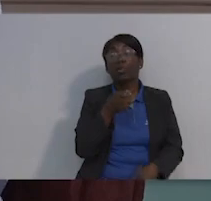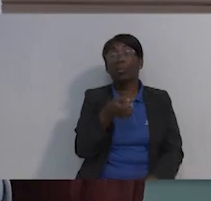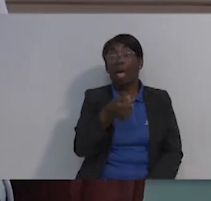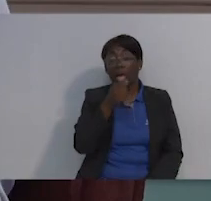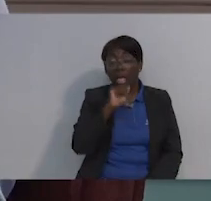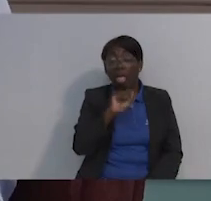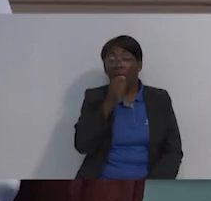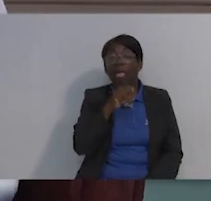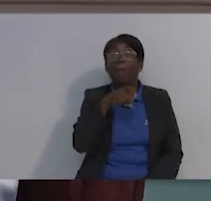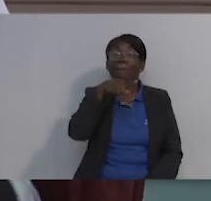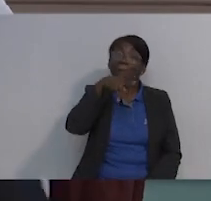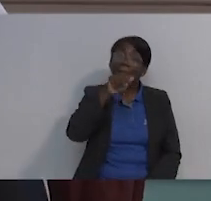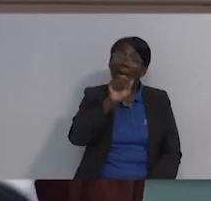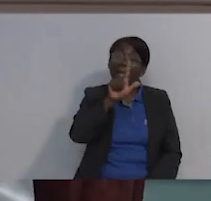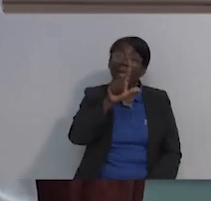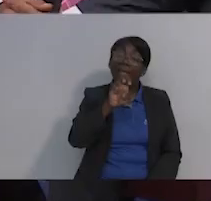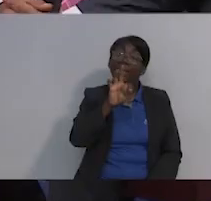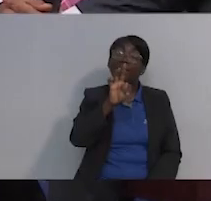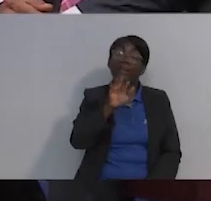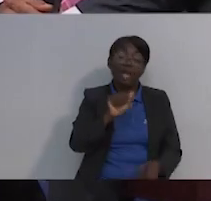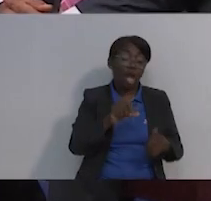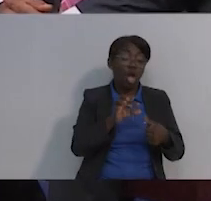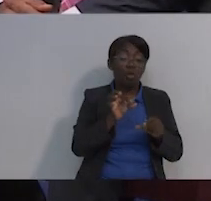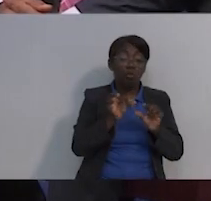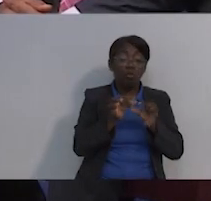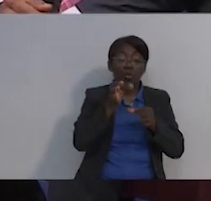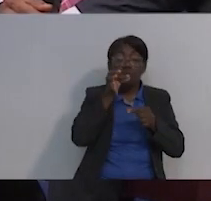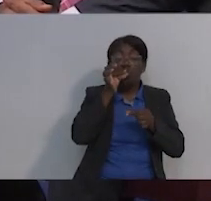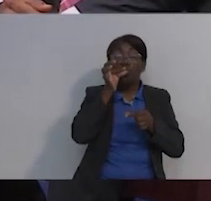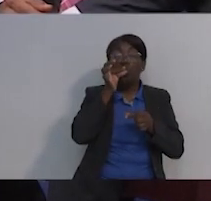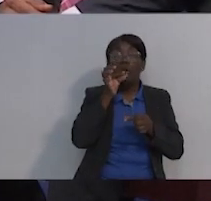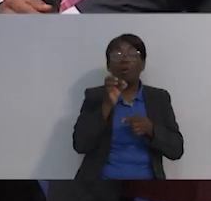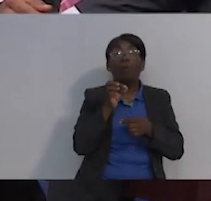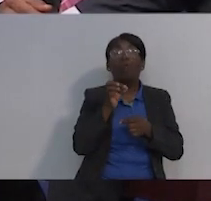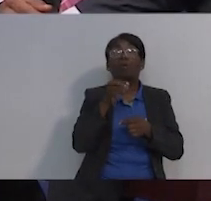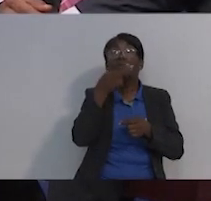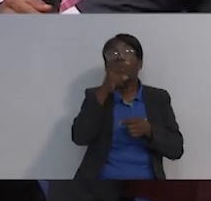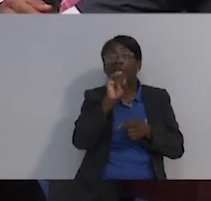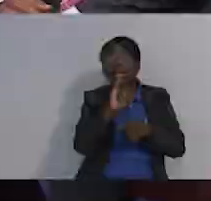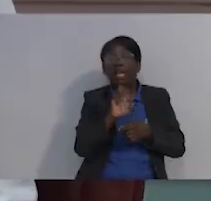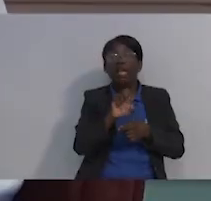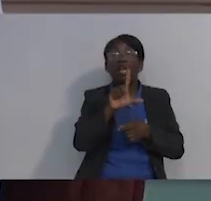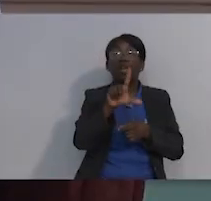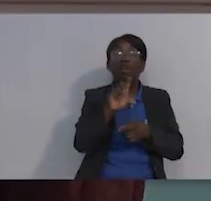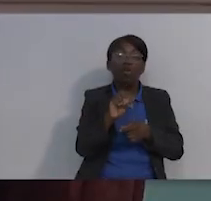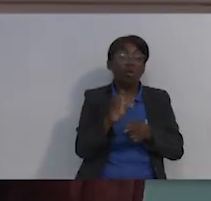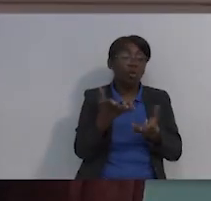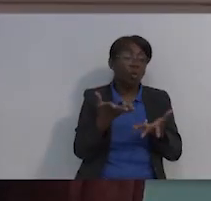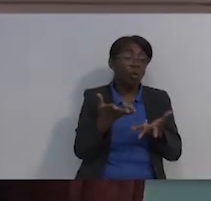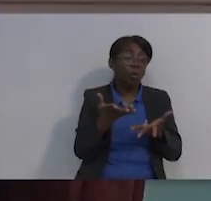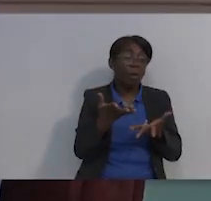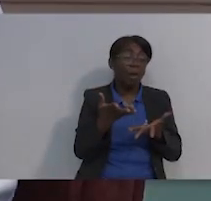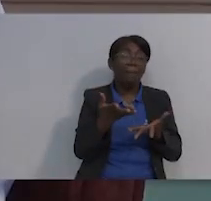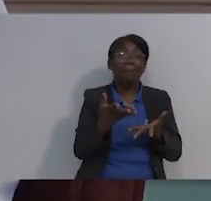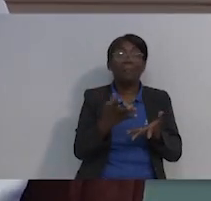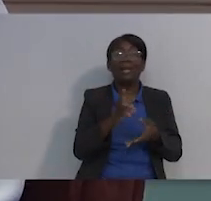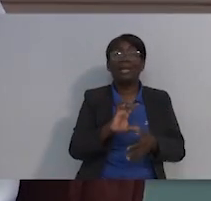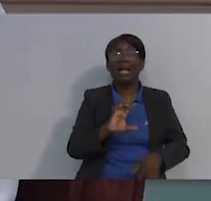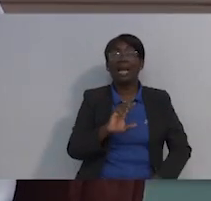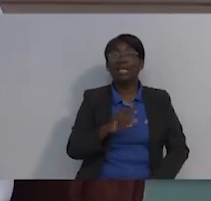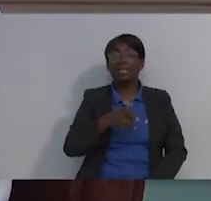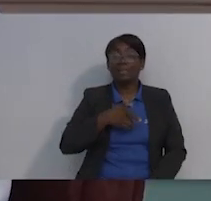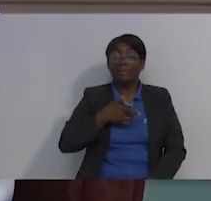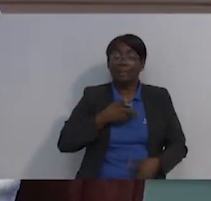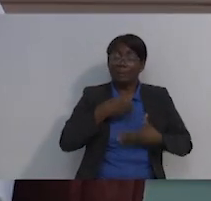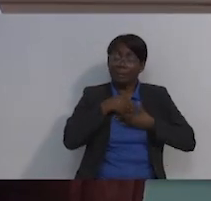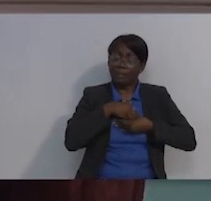quieras. Eso te va a quitar la rabia. Pregúntale a tu médico, por ejemplo, si la piel sufre, ¿qué